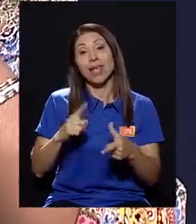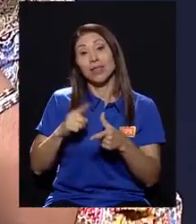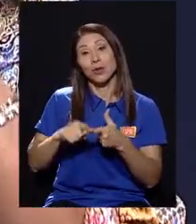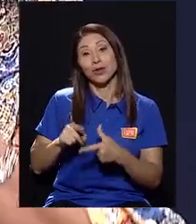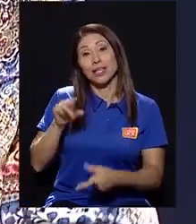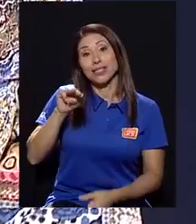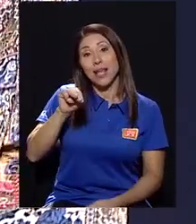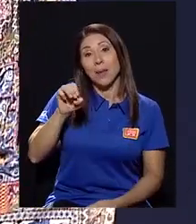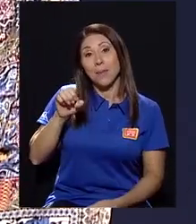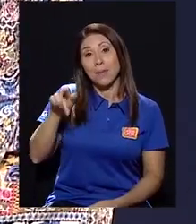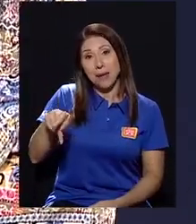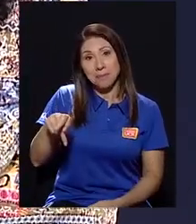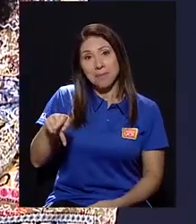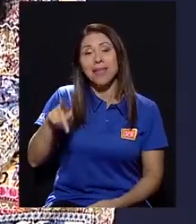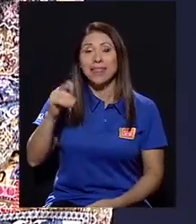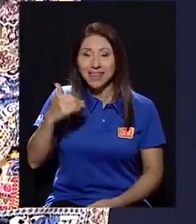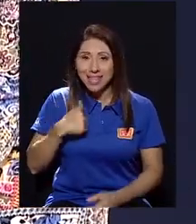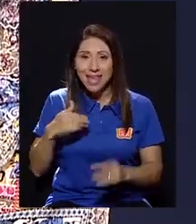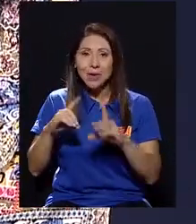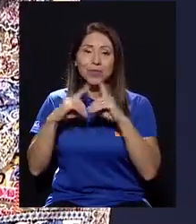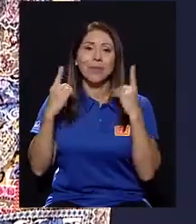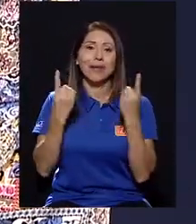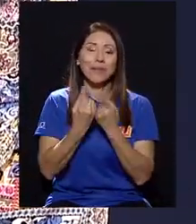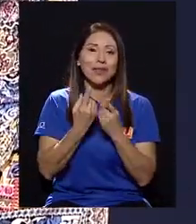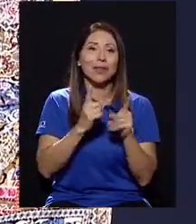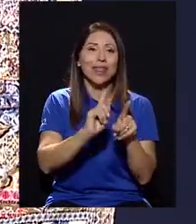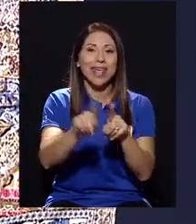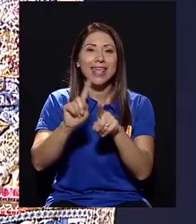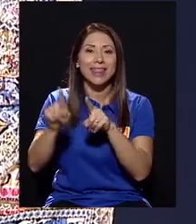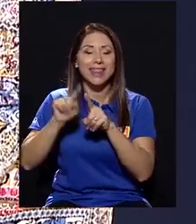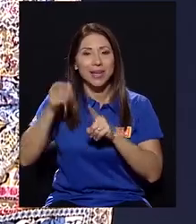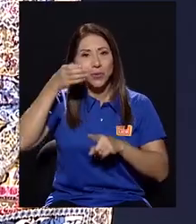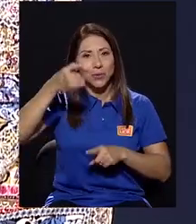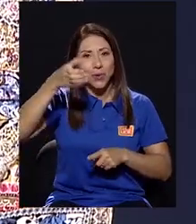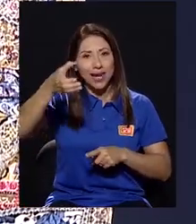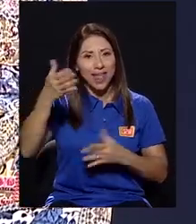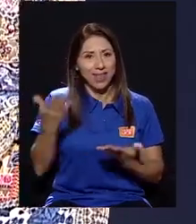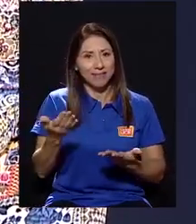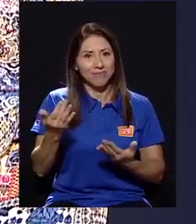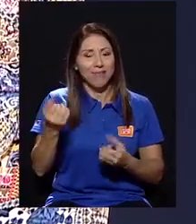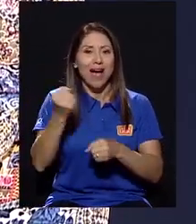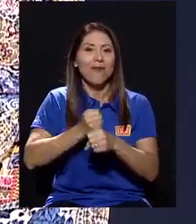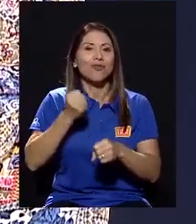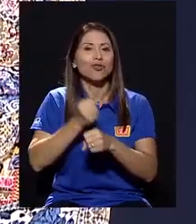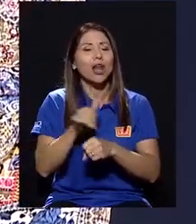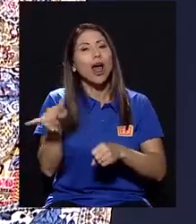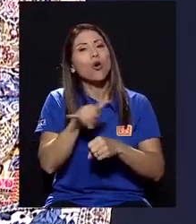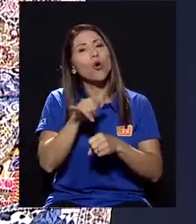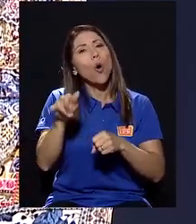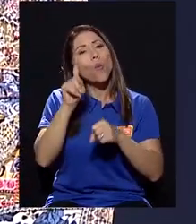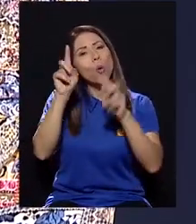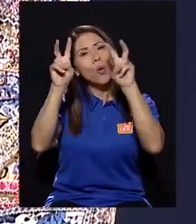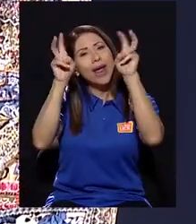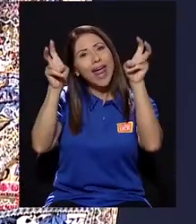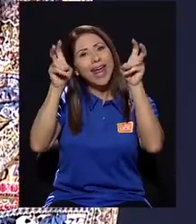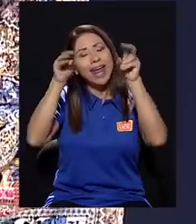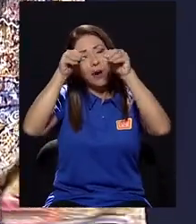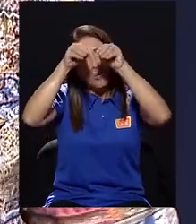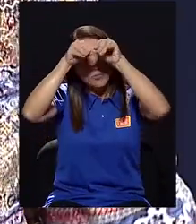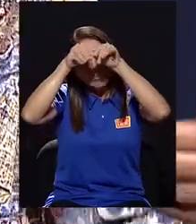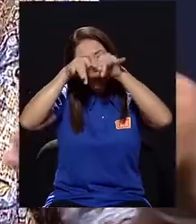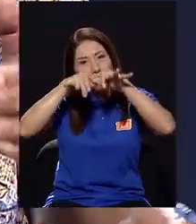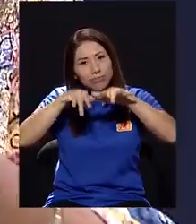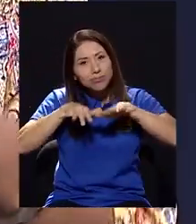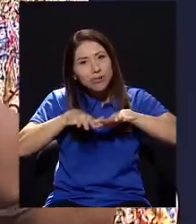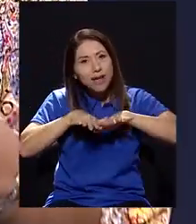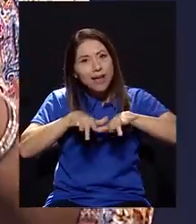el MEP, tengo que destacar también en Limón, tiene un departamento de interculturalidad, que ha funcionado como ese eje transversal,